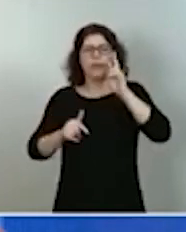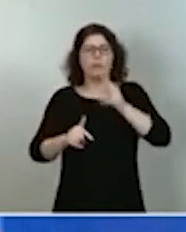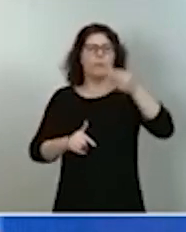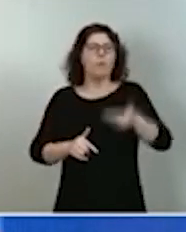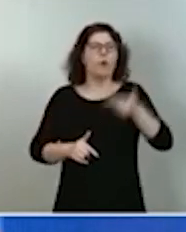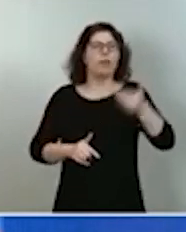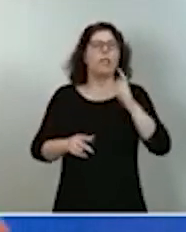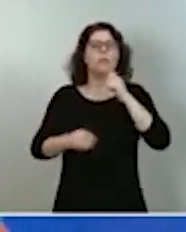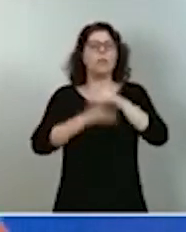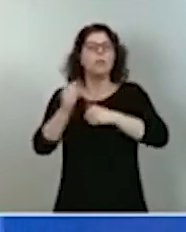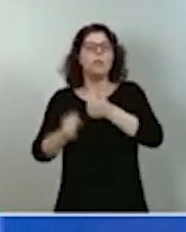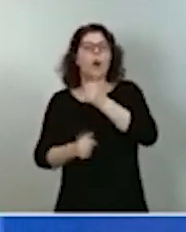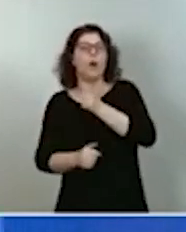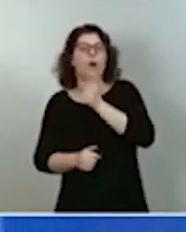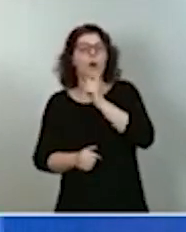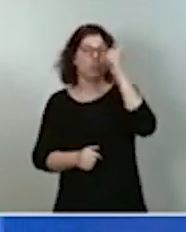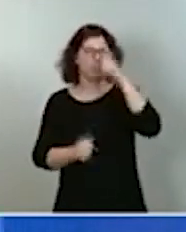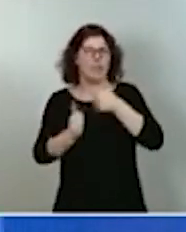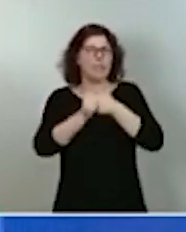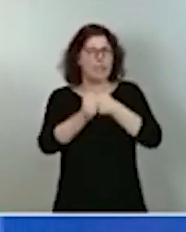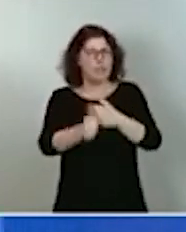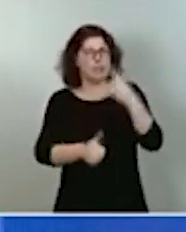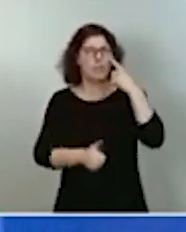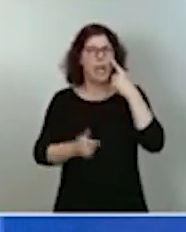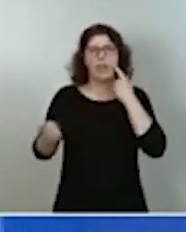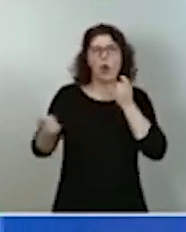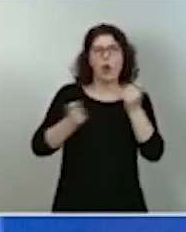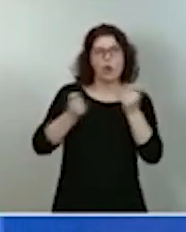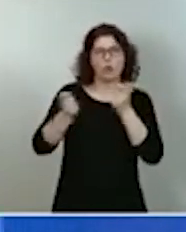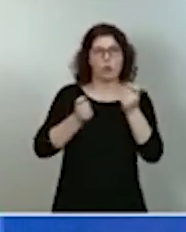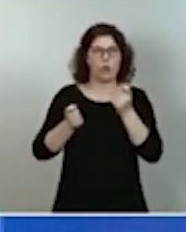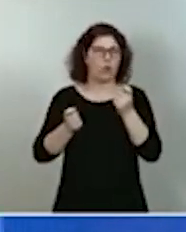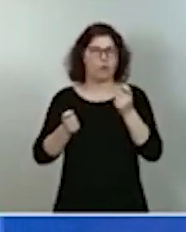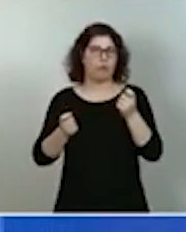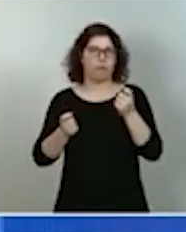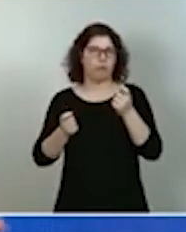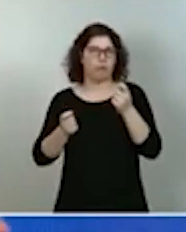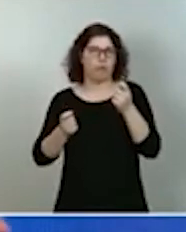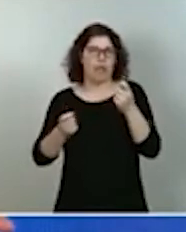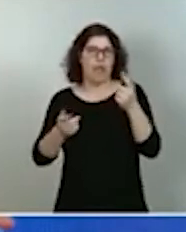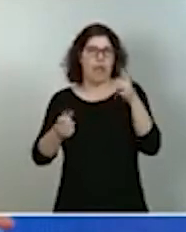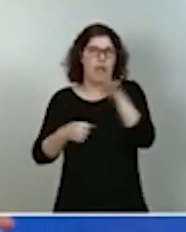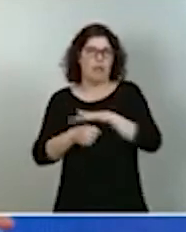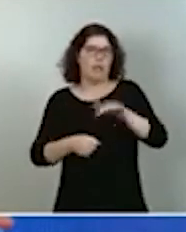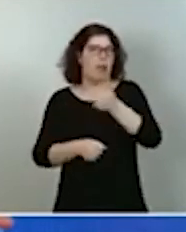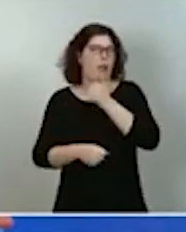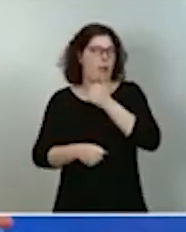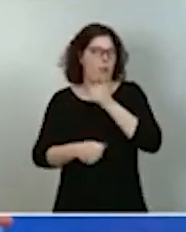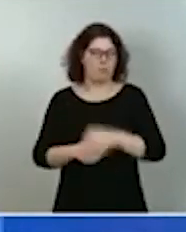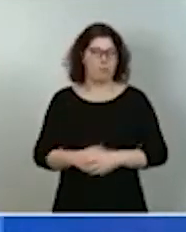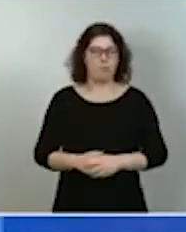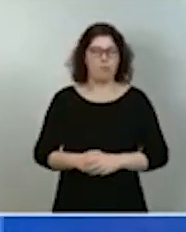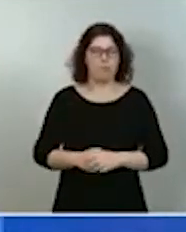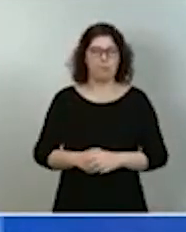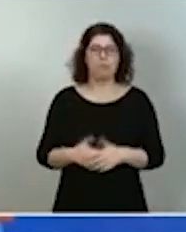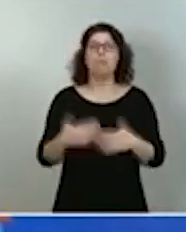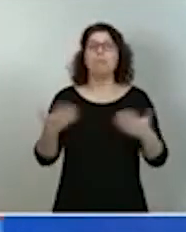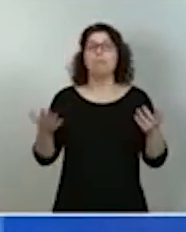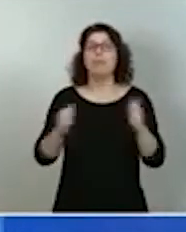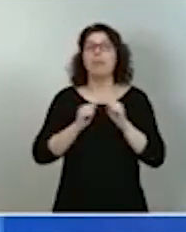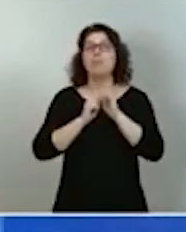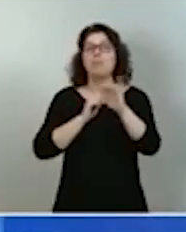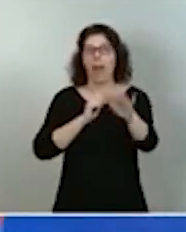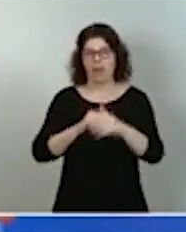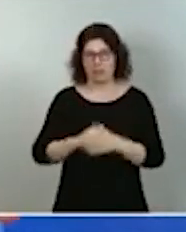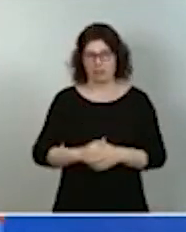capacidad de seguimiento, vigilancia y control del dominio público hidráulico. ¿Y qué decirles del mar? España